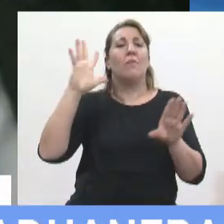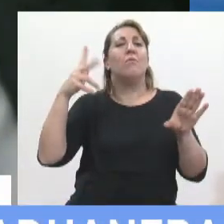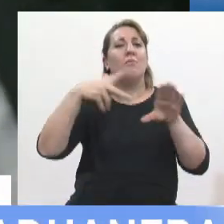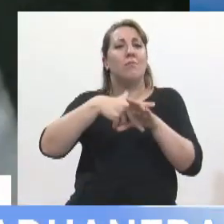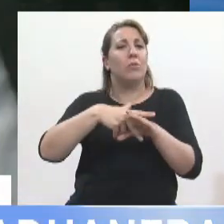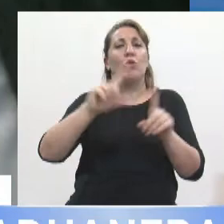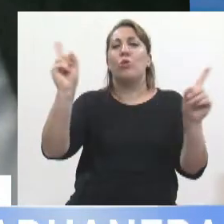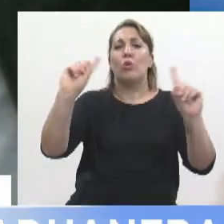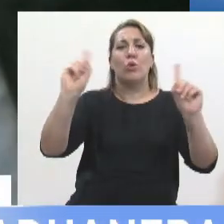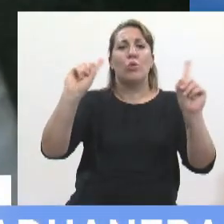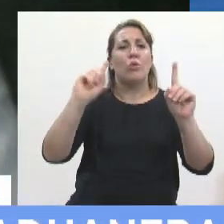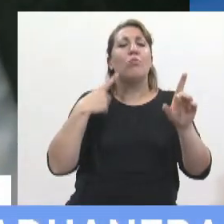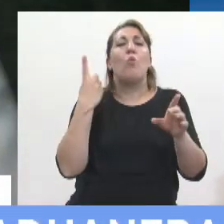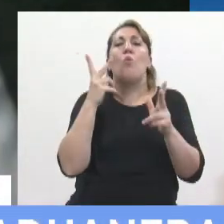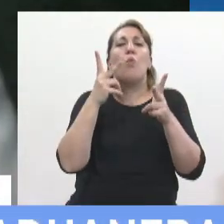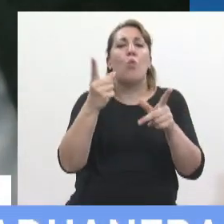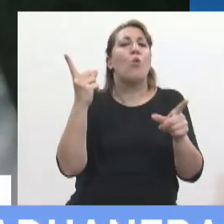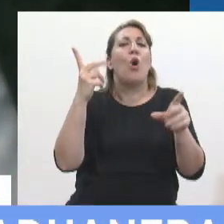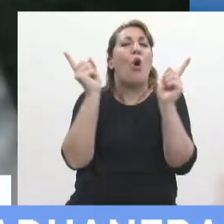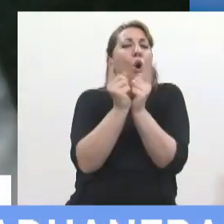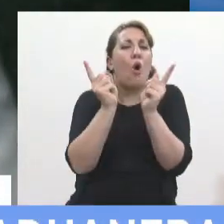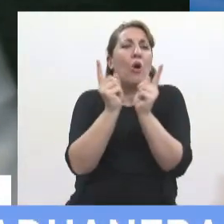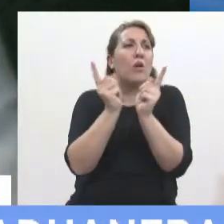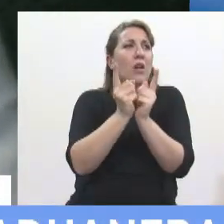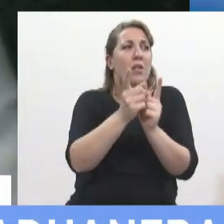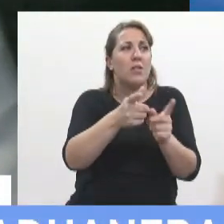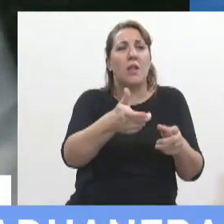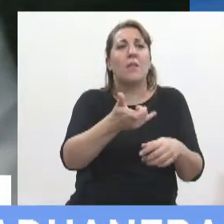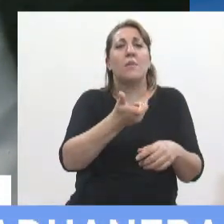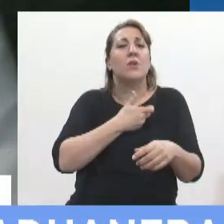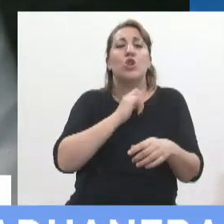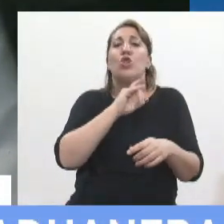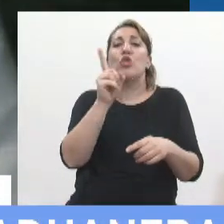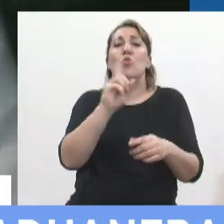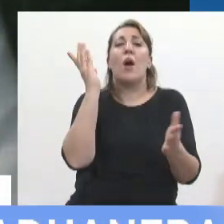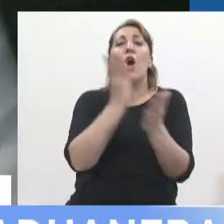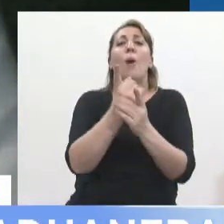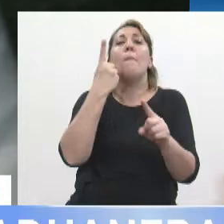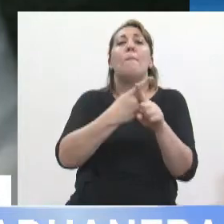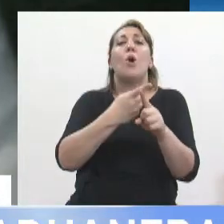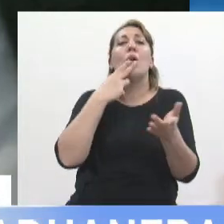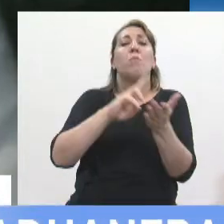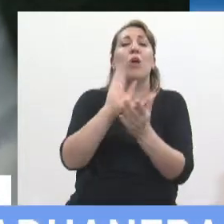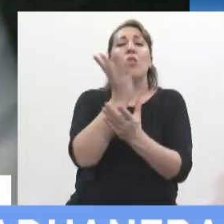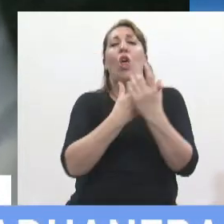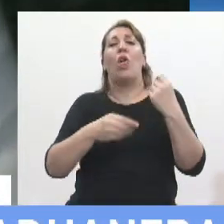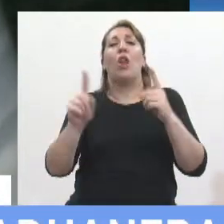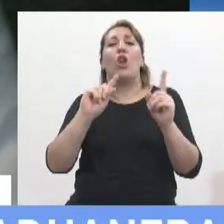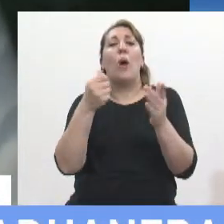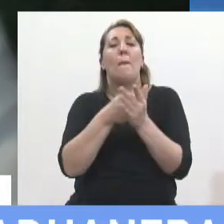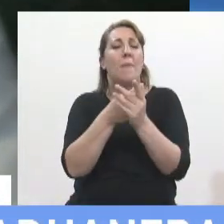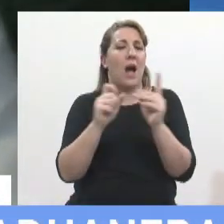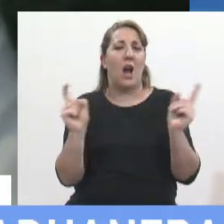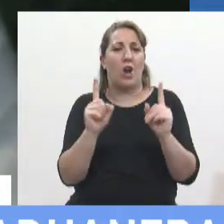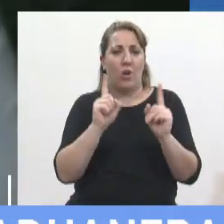después usted habla si no decirle que el único que no fue condenado por evadir impuestos por favor por favor no nos interrumpamos vamos